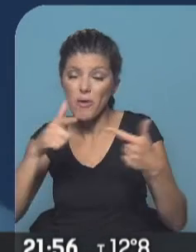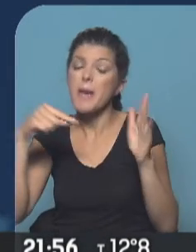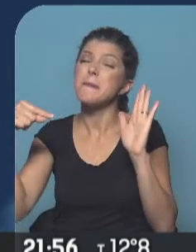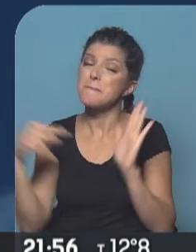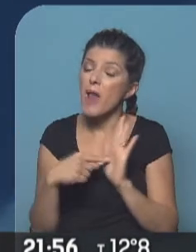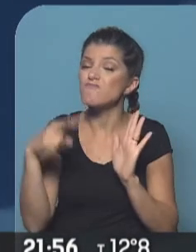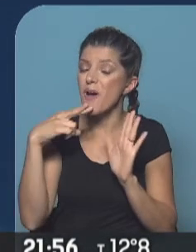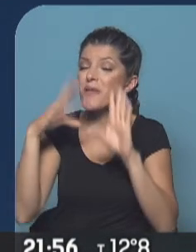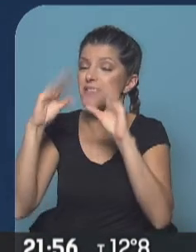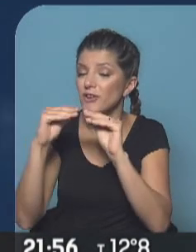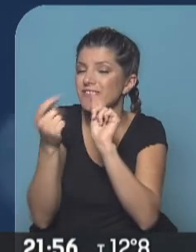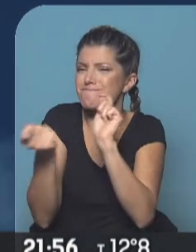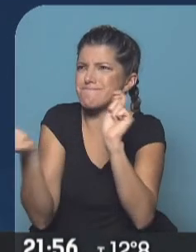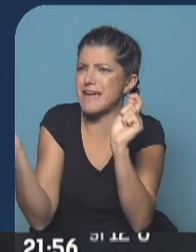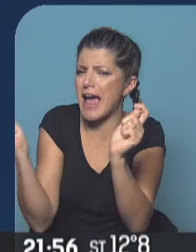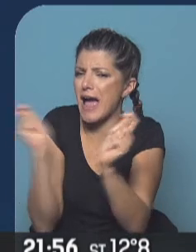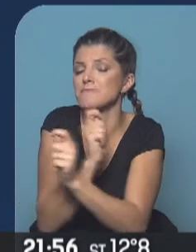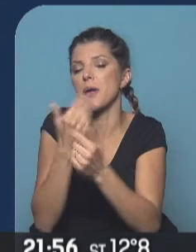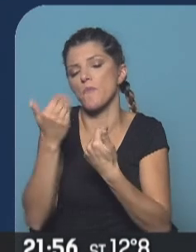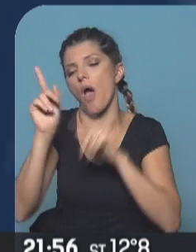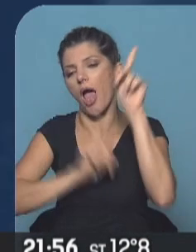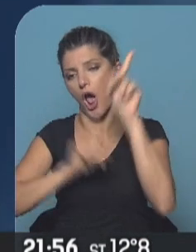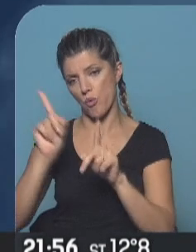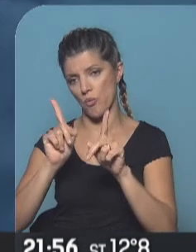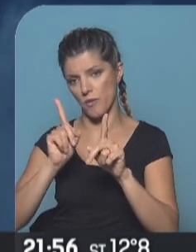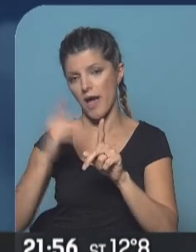noche comienza a desmejorar y puede haber algunas precipitaciones para el próximo día sábado.